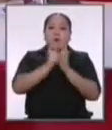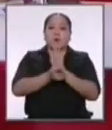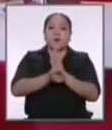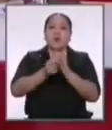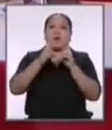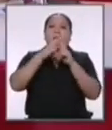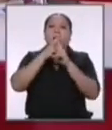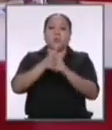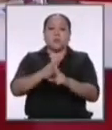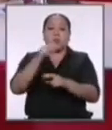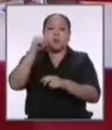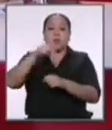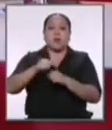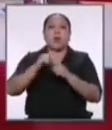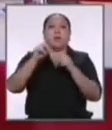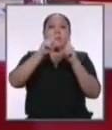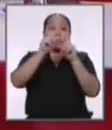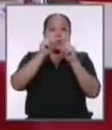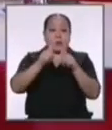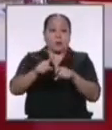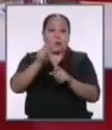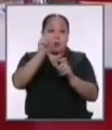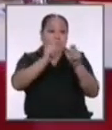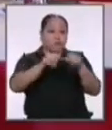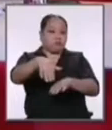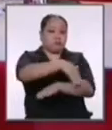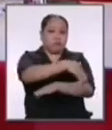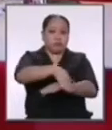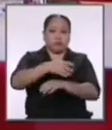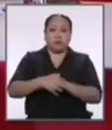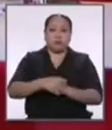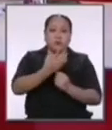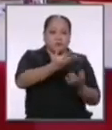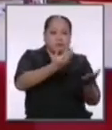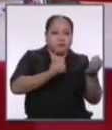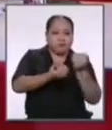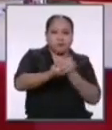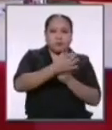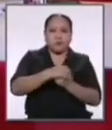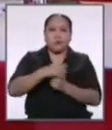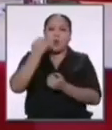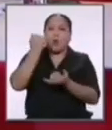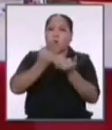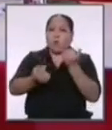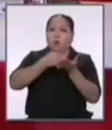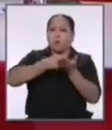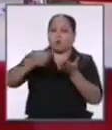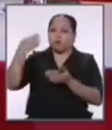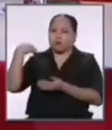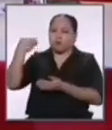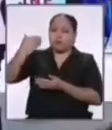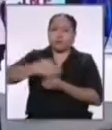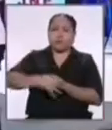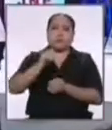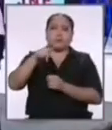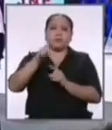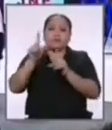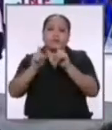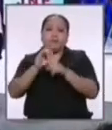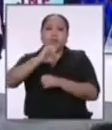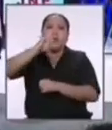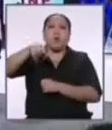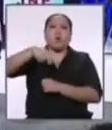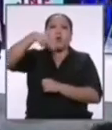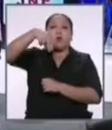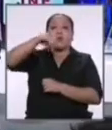para responder la pregunta ciudadana esta pregunta ciudadana se ha recopilado en las últimas semanas a través de las plataformas del